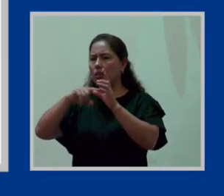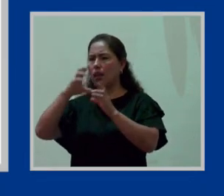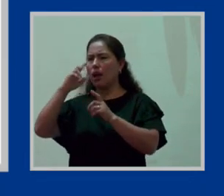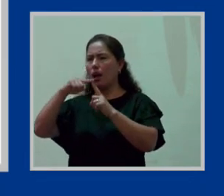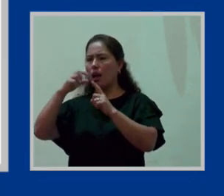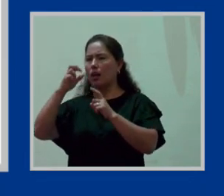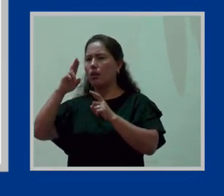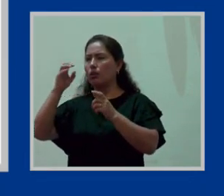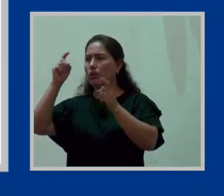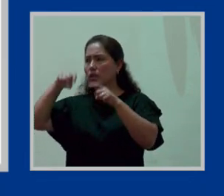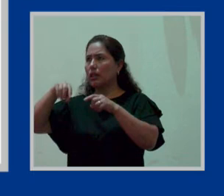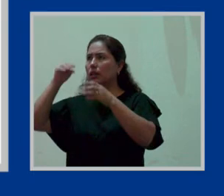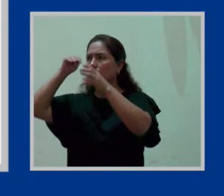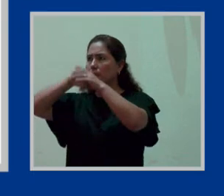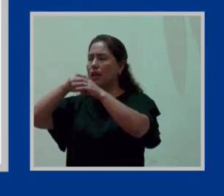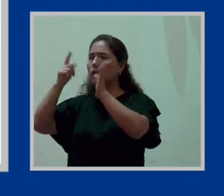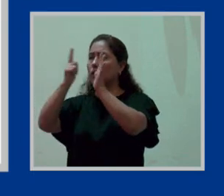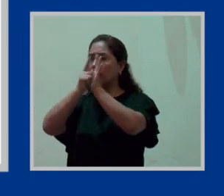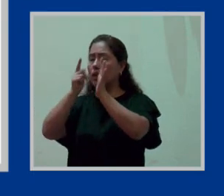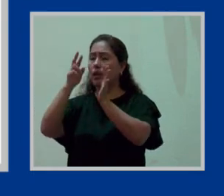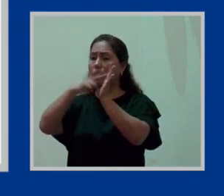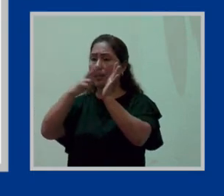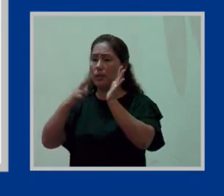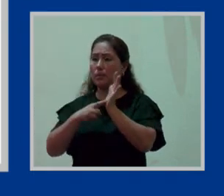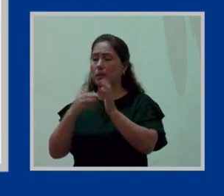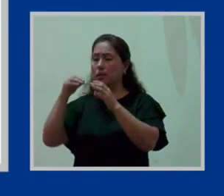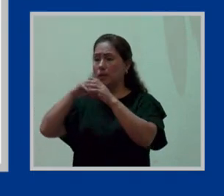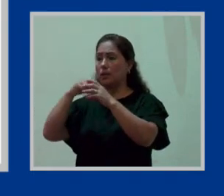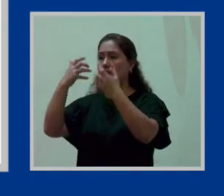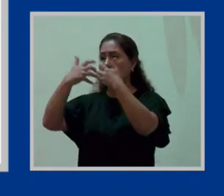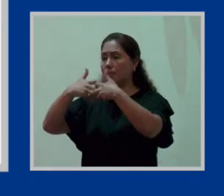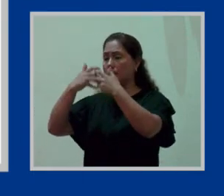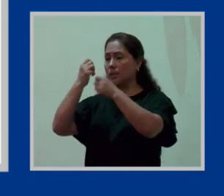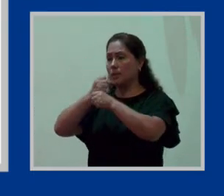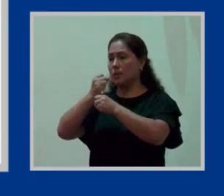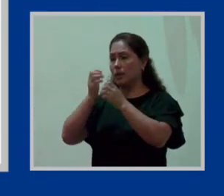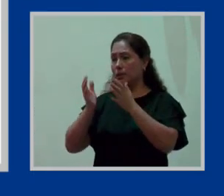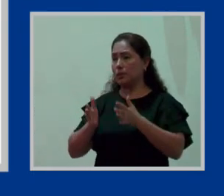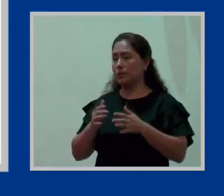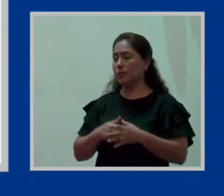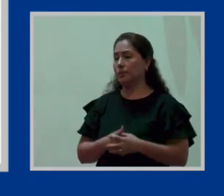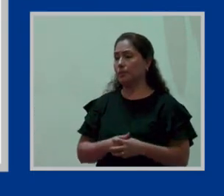en concordancia con la ley y el reglamento sino que además